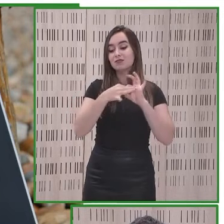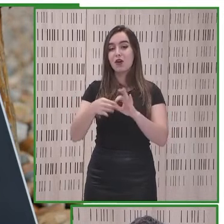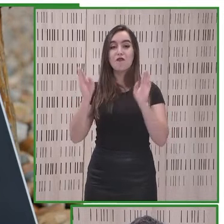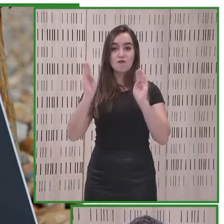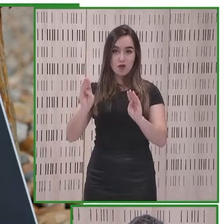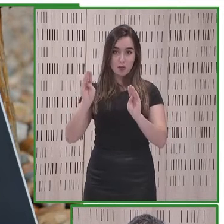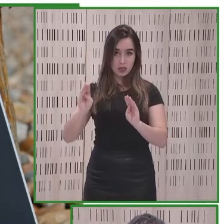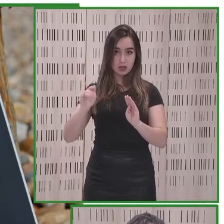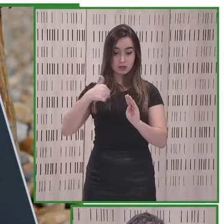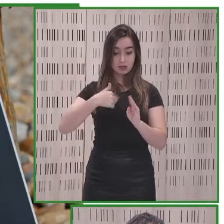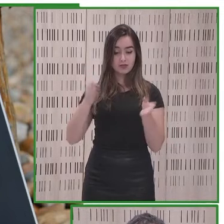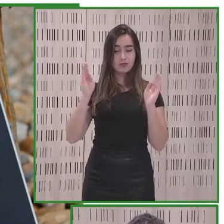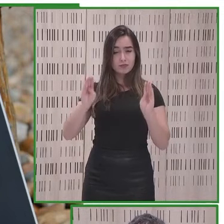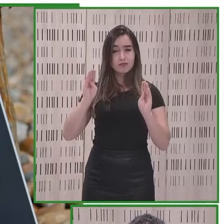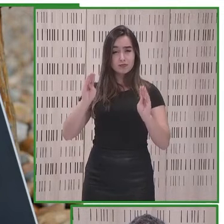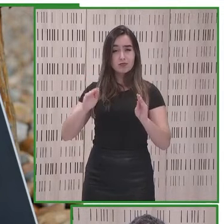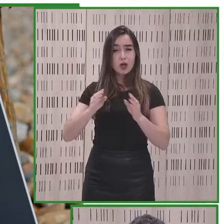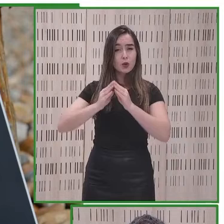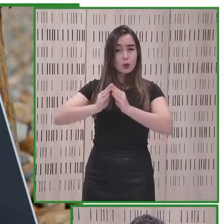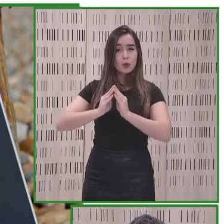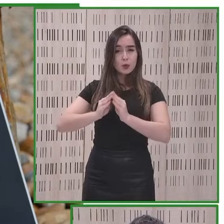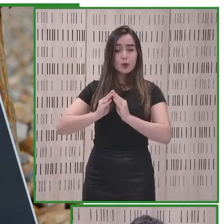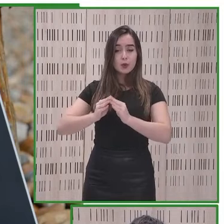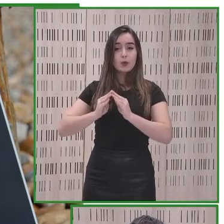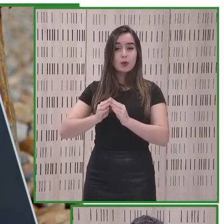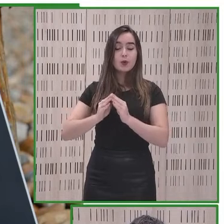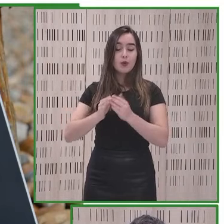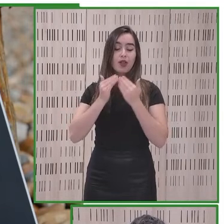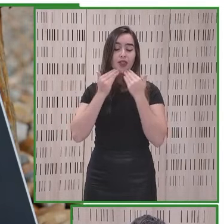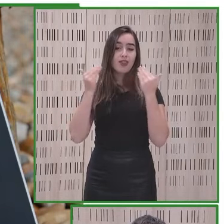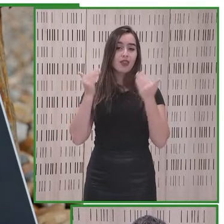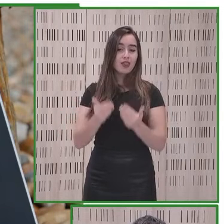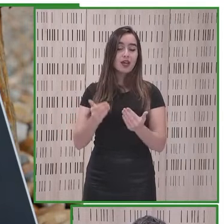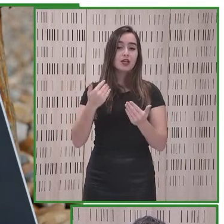desarrollando estamos certificando a través de tecnología blockchain